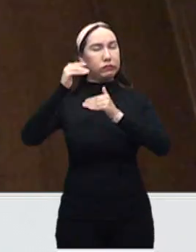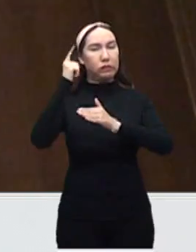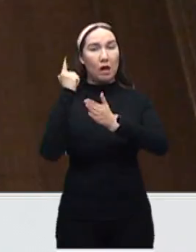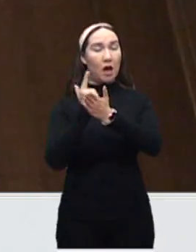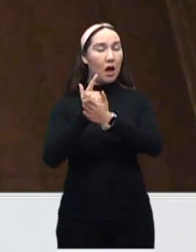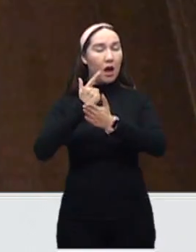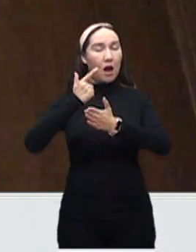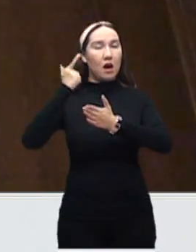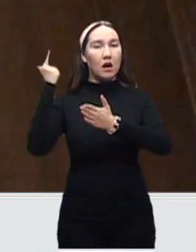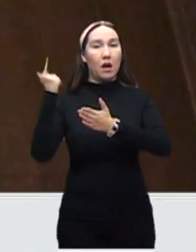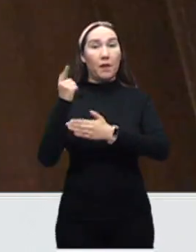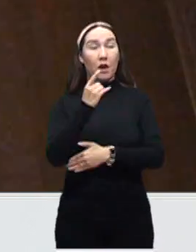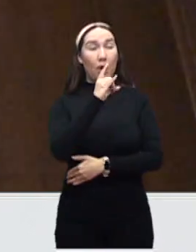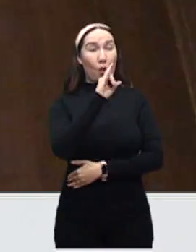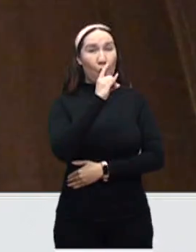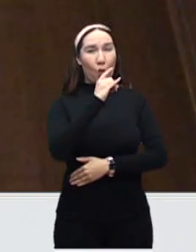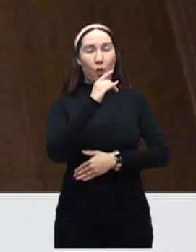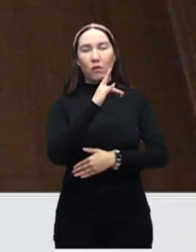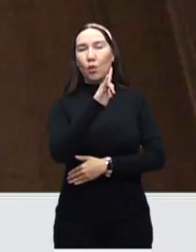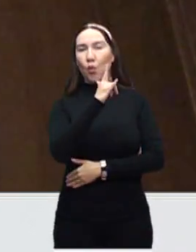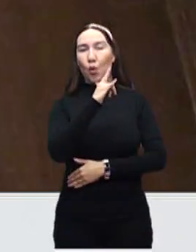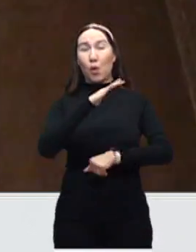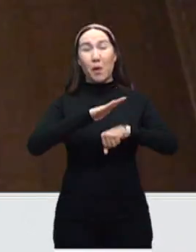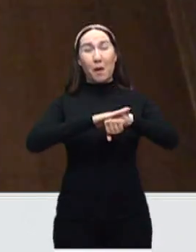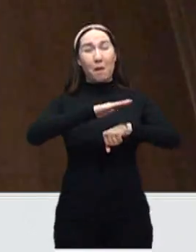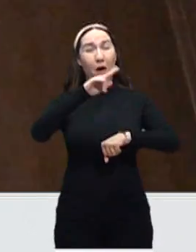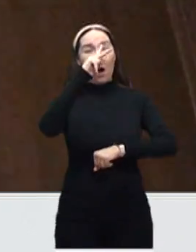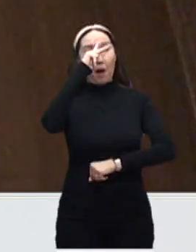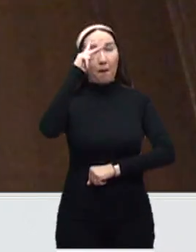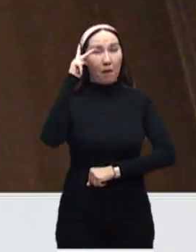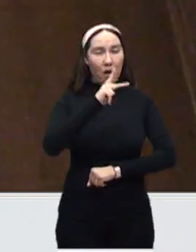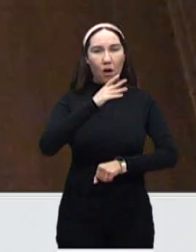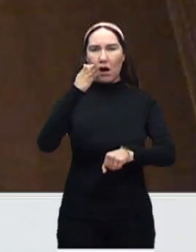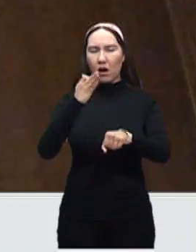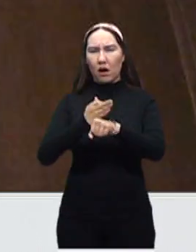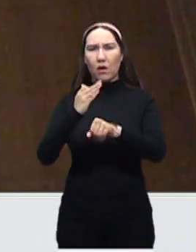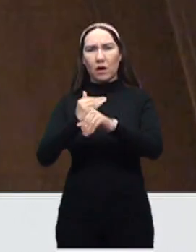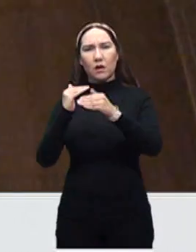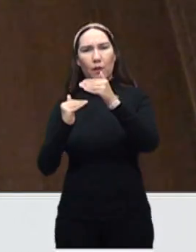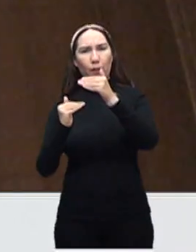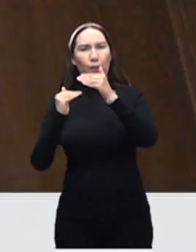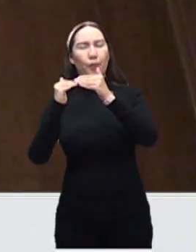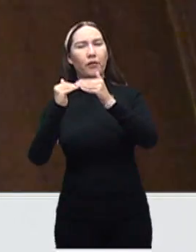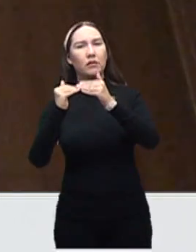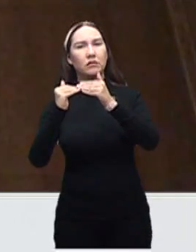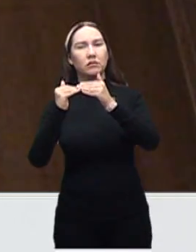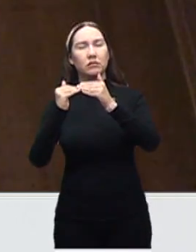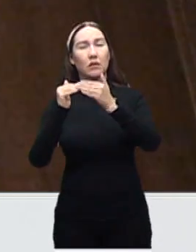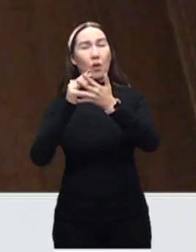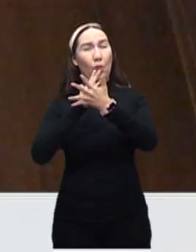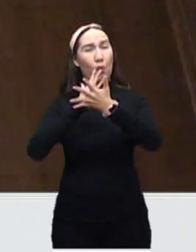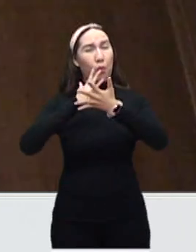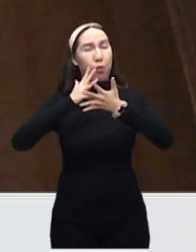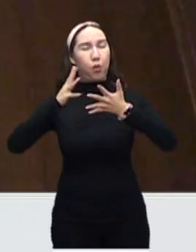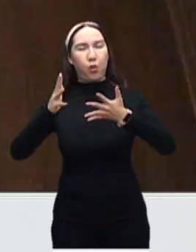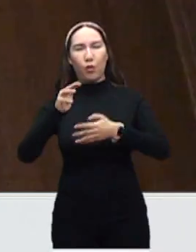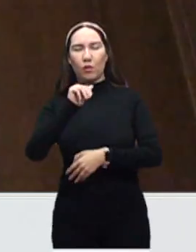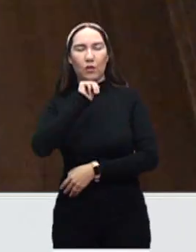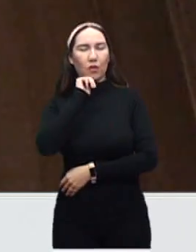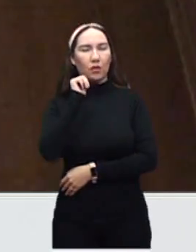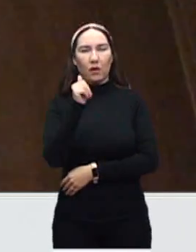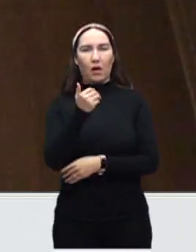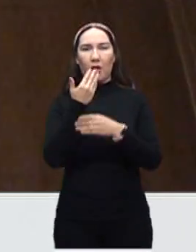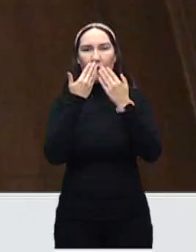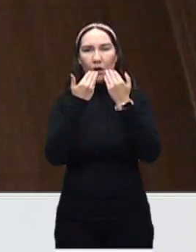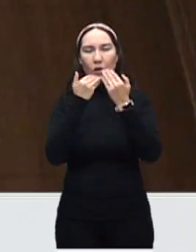vivimos en julio, no hay este crecimiento excesivo. No está esta línea casi vertical, que es lo que nos